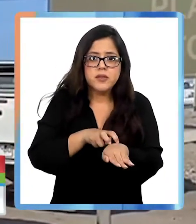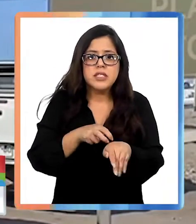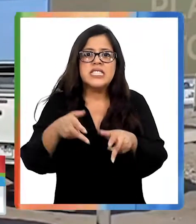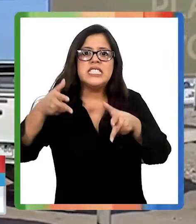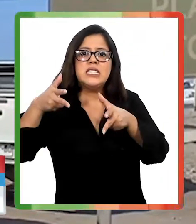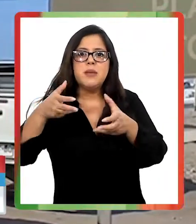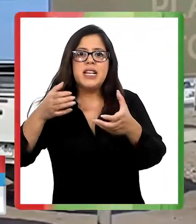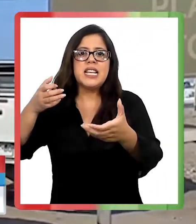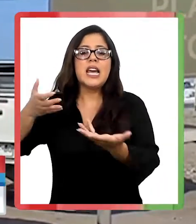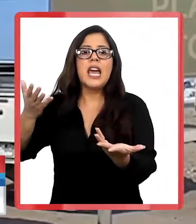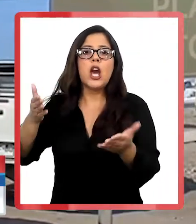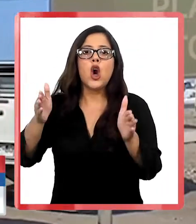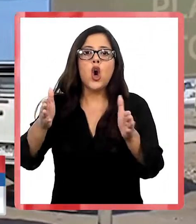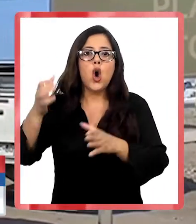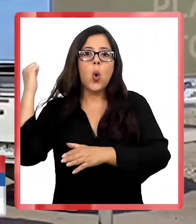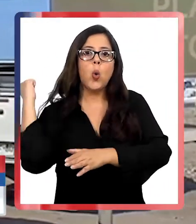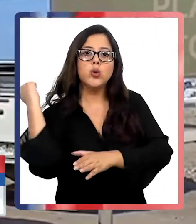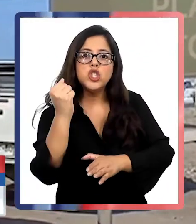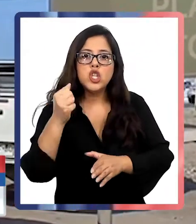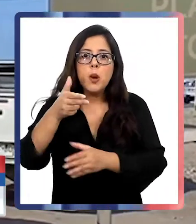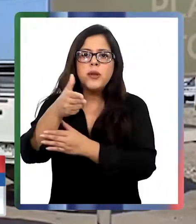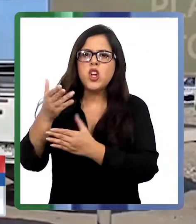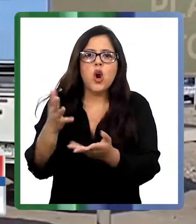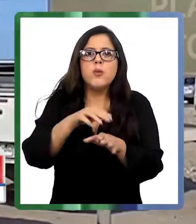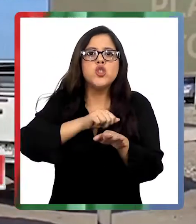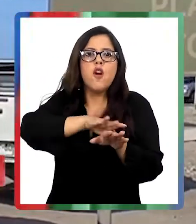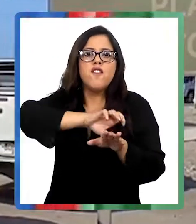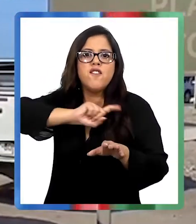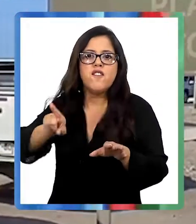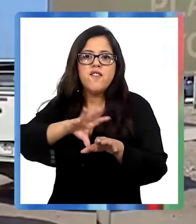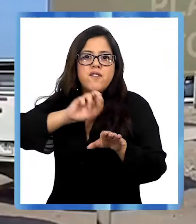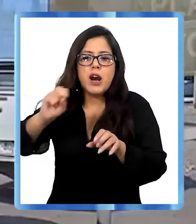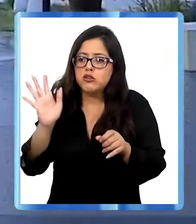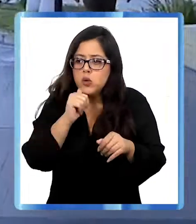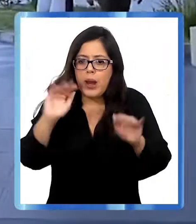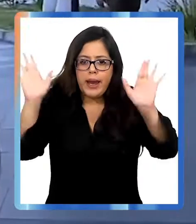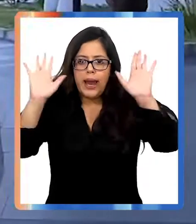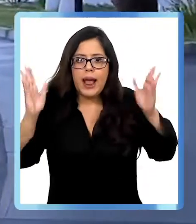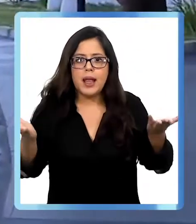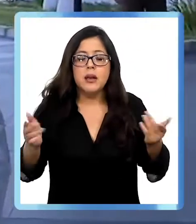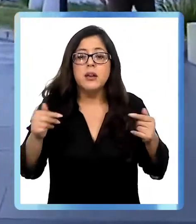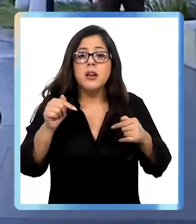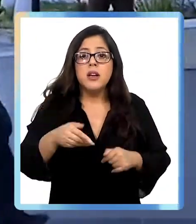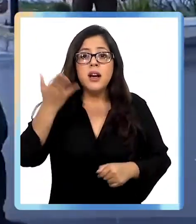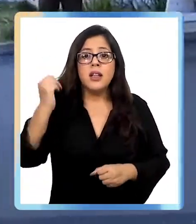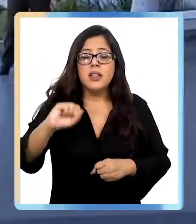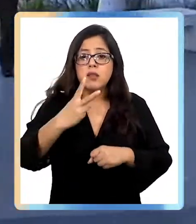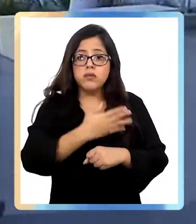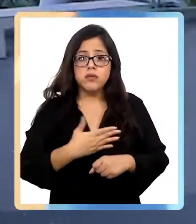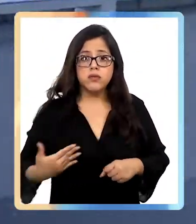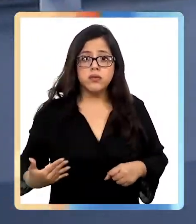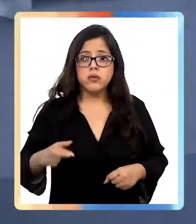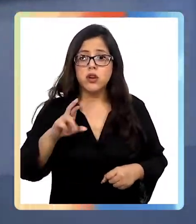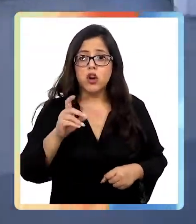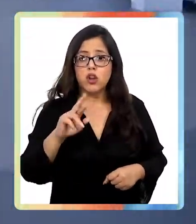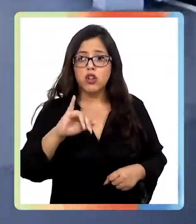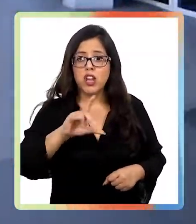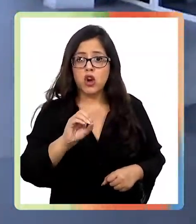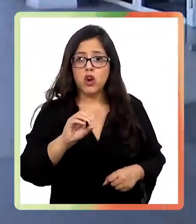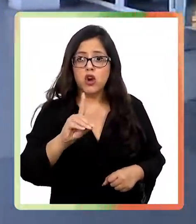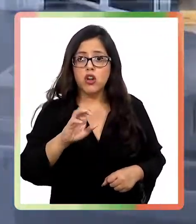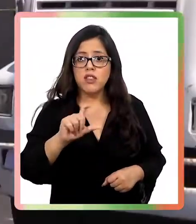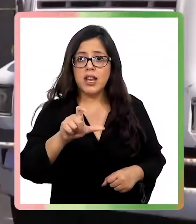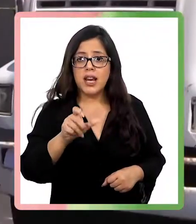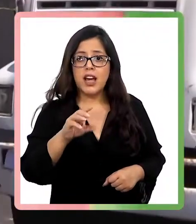sea, te amenazan con cuchillo, con pistola. ¿Y cómo los bajar? O sea, uno anda desarmado. Hace pocos días el vicepresidente en ejercicio, Rodrigo